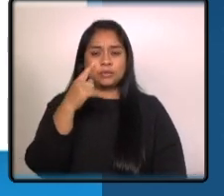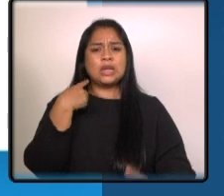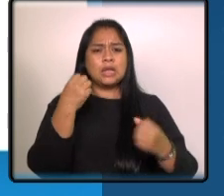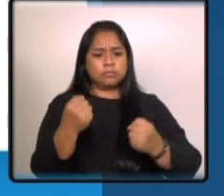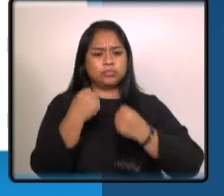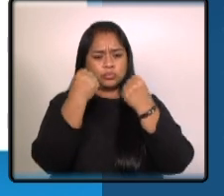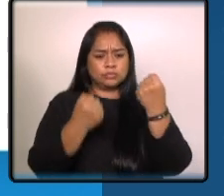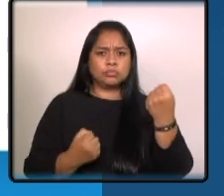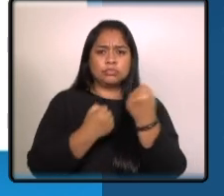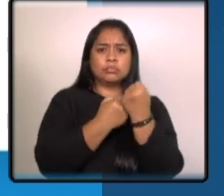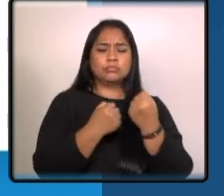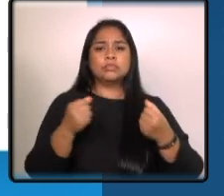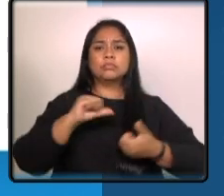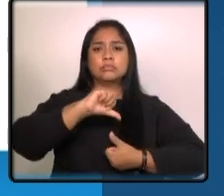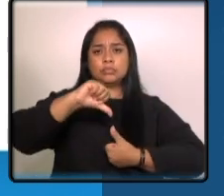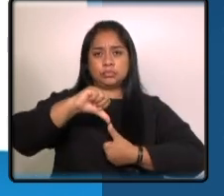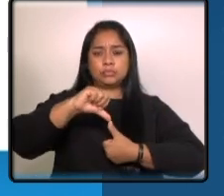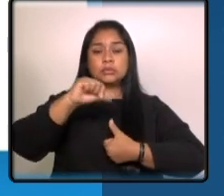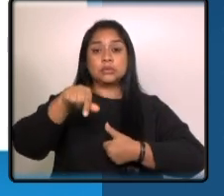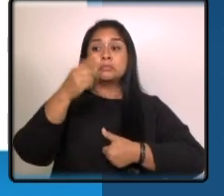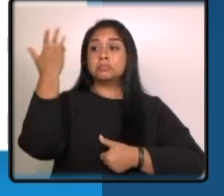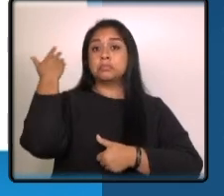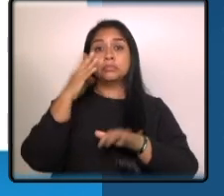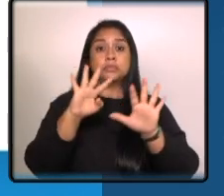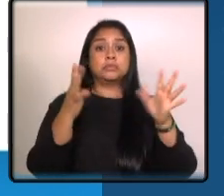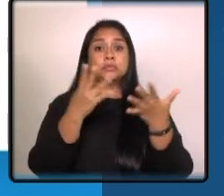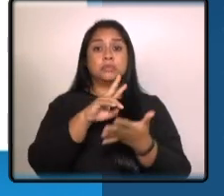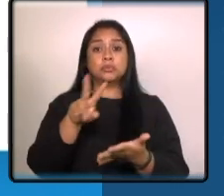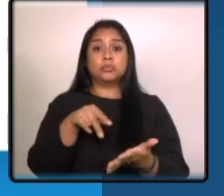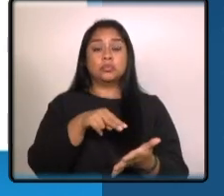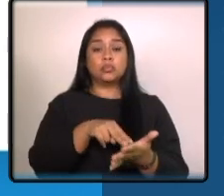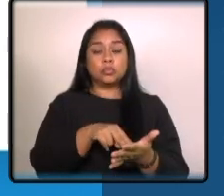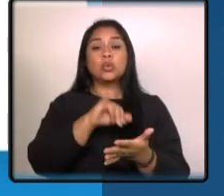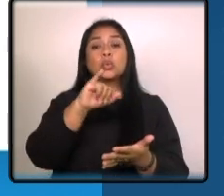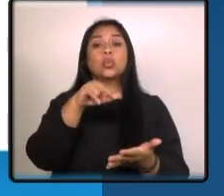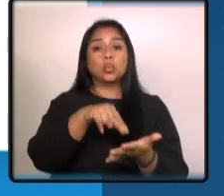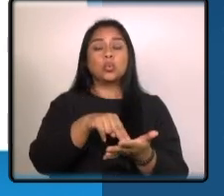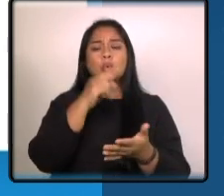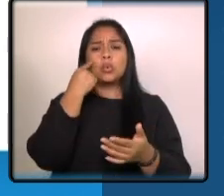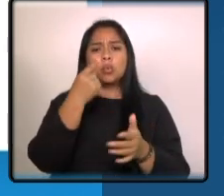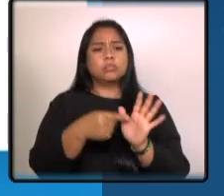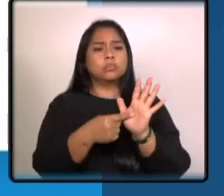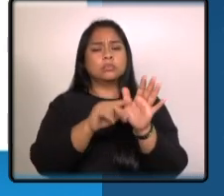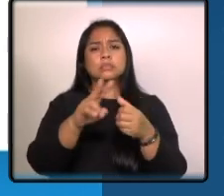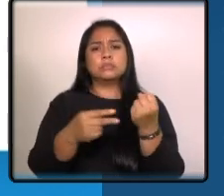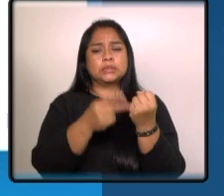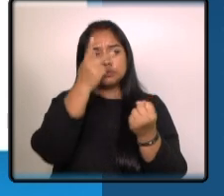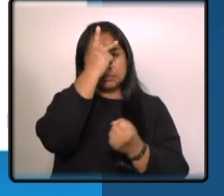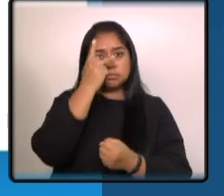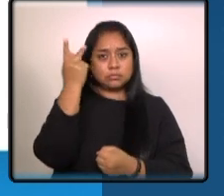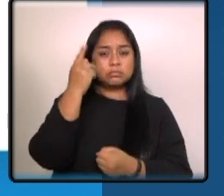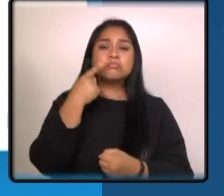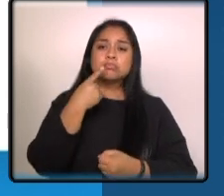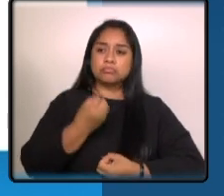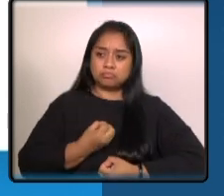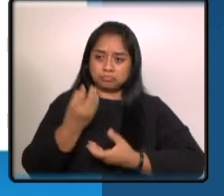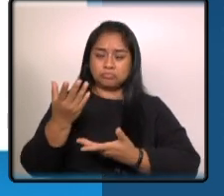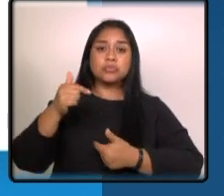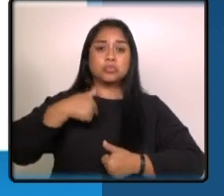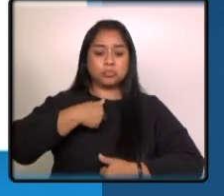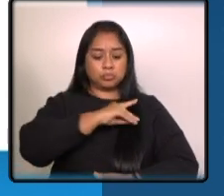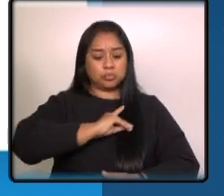centroamericana el pasado 19 de junio la vicepresidenta Herrera dio a conocer acerca del viaje que realizaría como